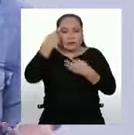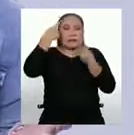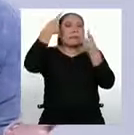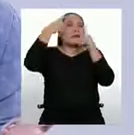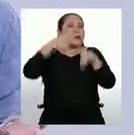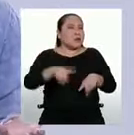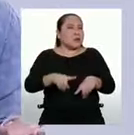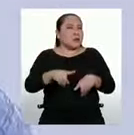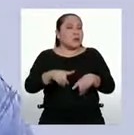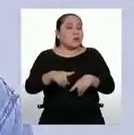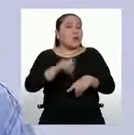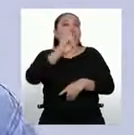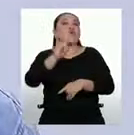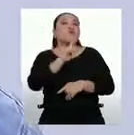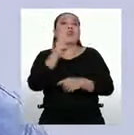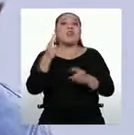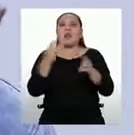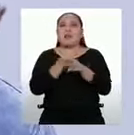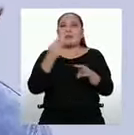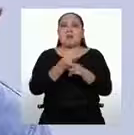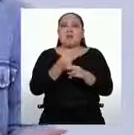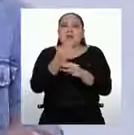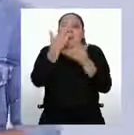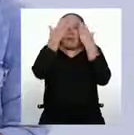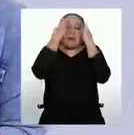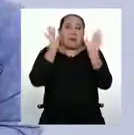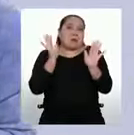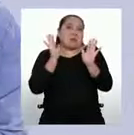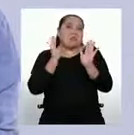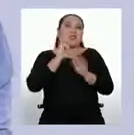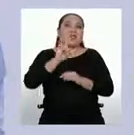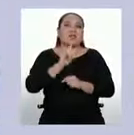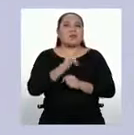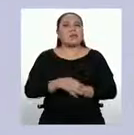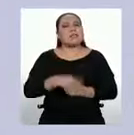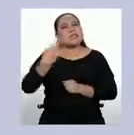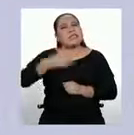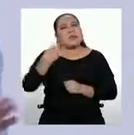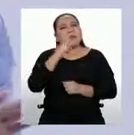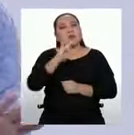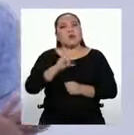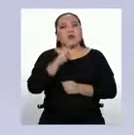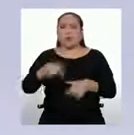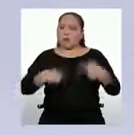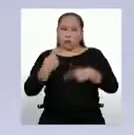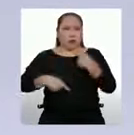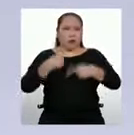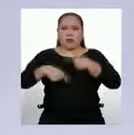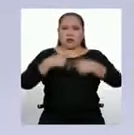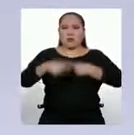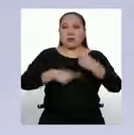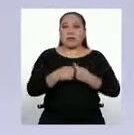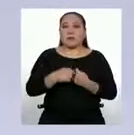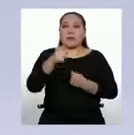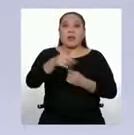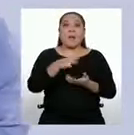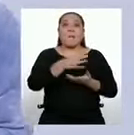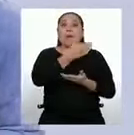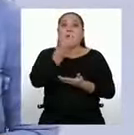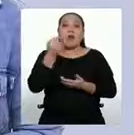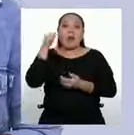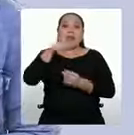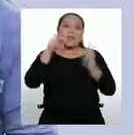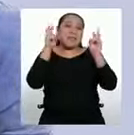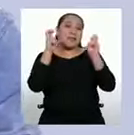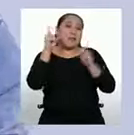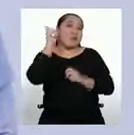a partir del uso de la matemática y casi nunca somos conscientes de ello. Se utiliza mucho en situaciones de la vida diaria. Y para desarrollar más este tema,